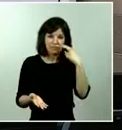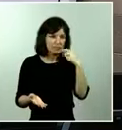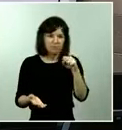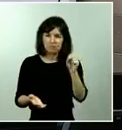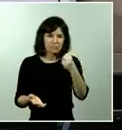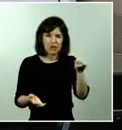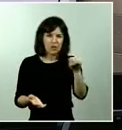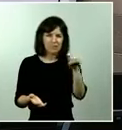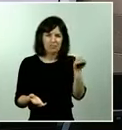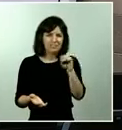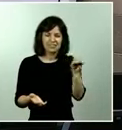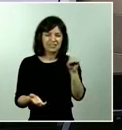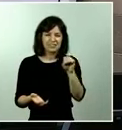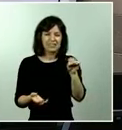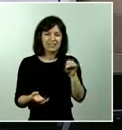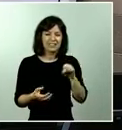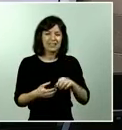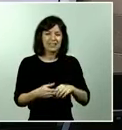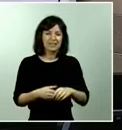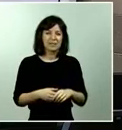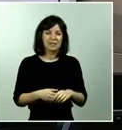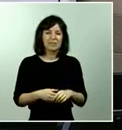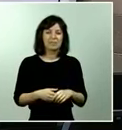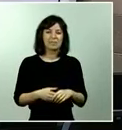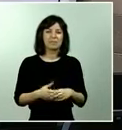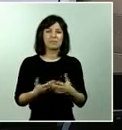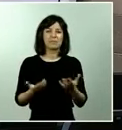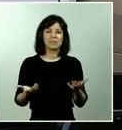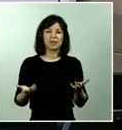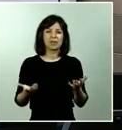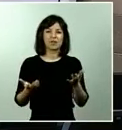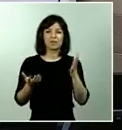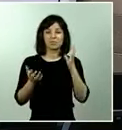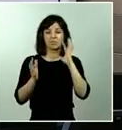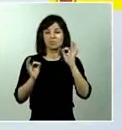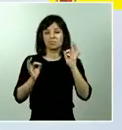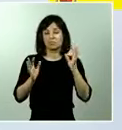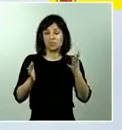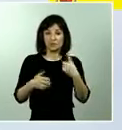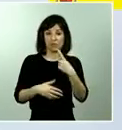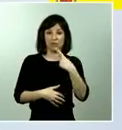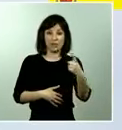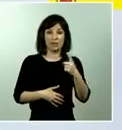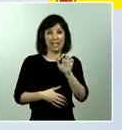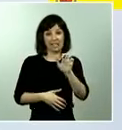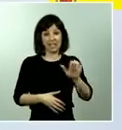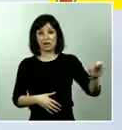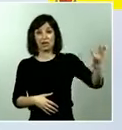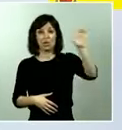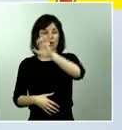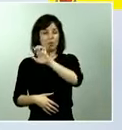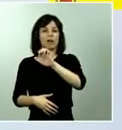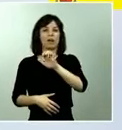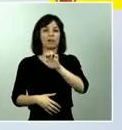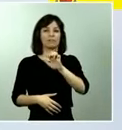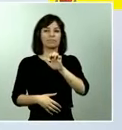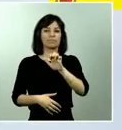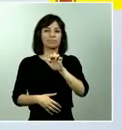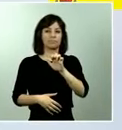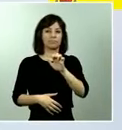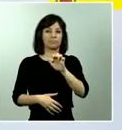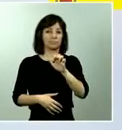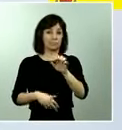pero es evidente que en cualquier caso cuando le digo que el bloque de Europa debe ser una de las cuestiones que tiene que